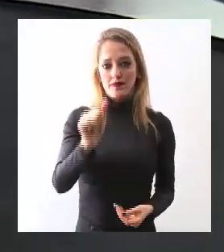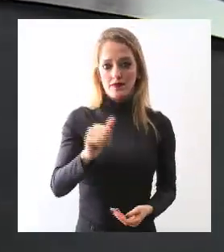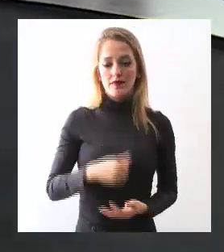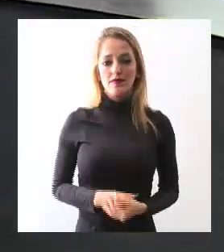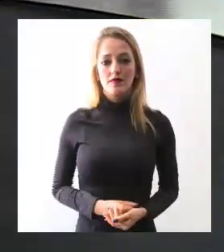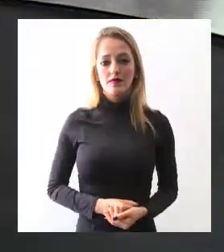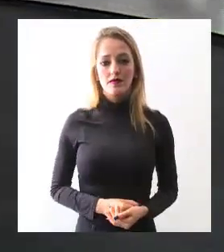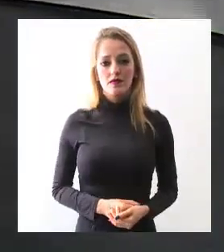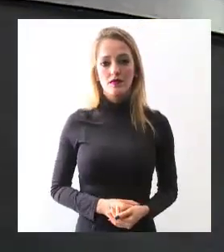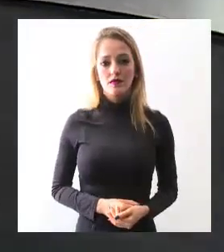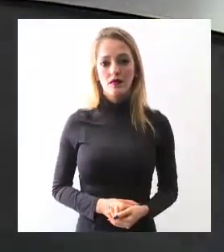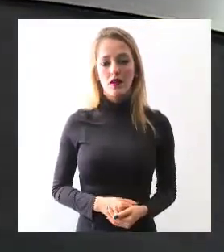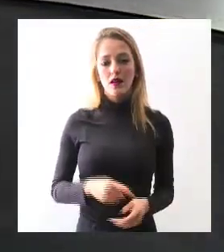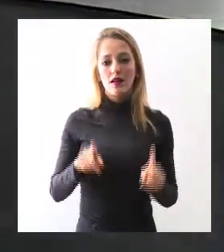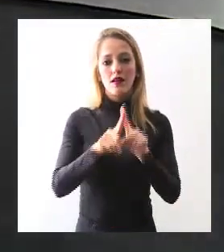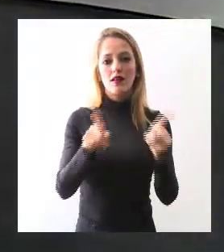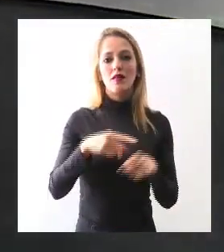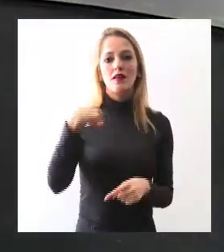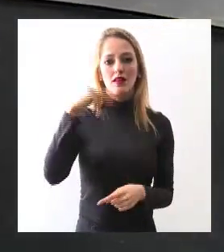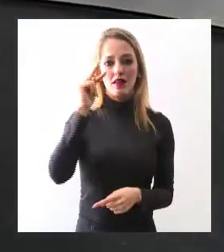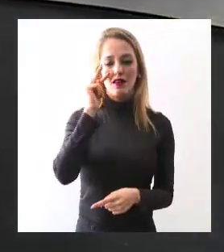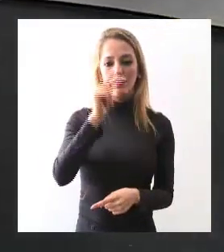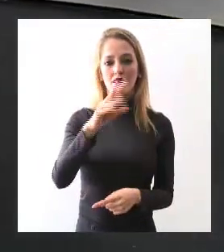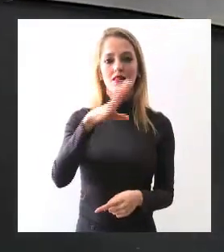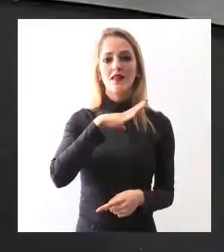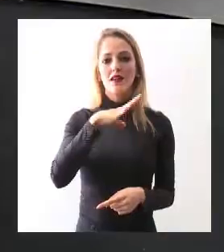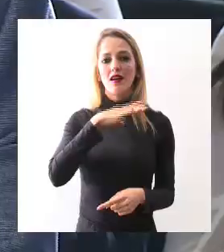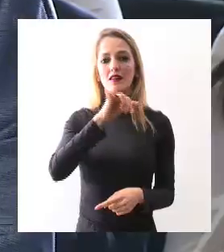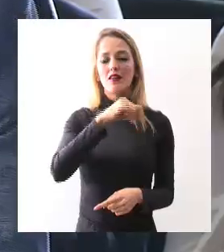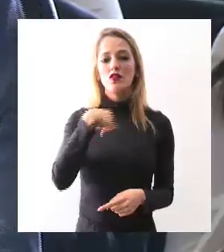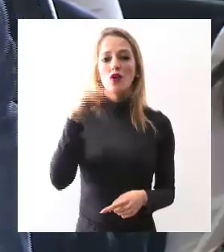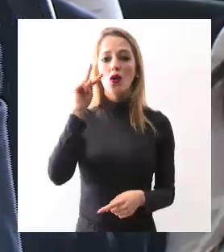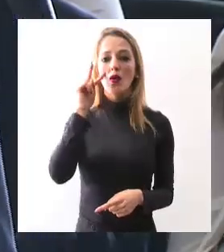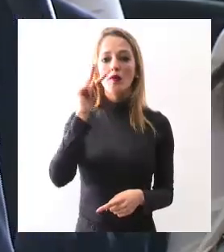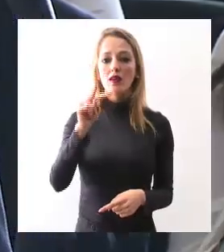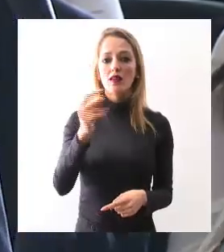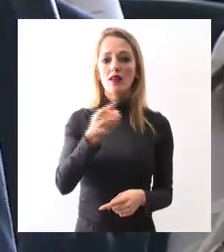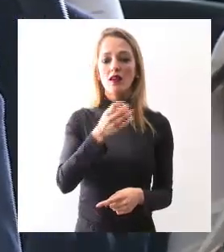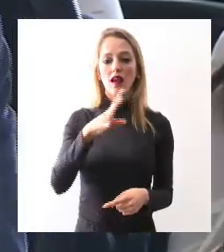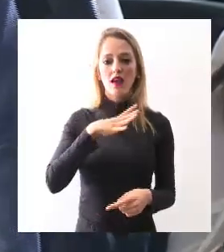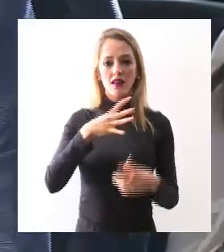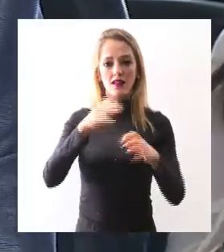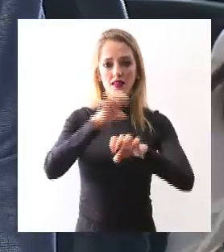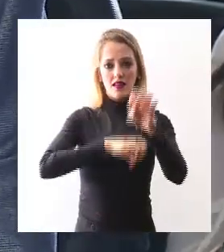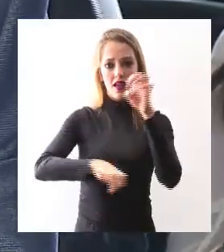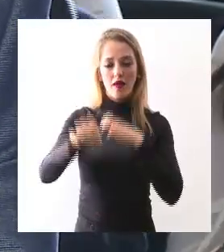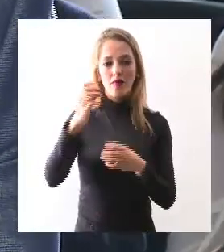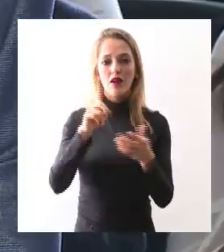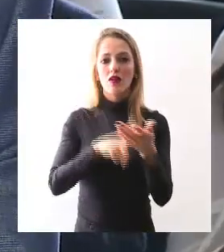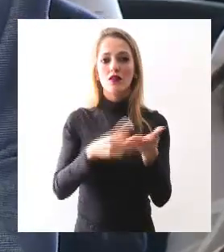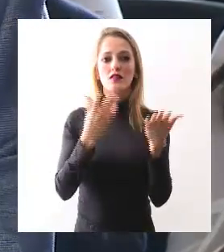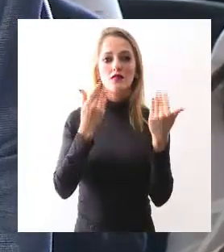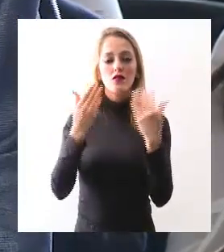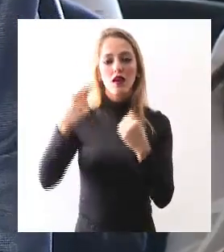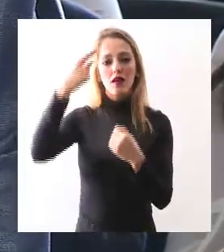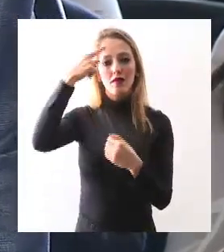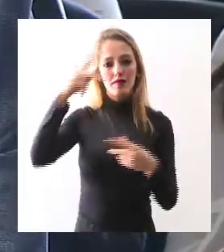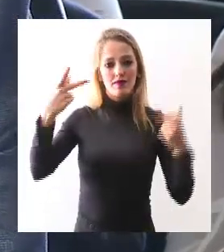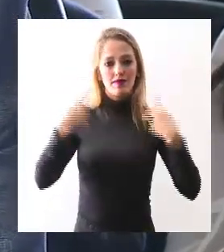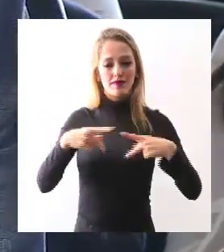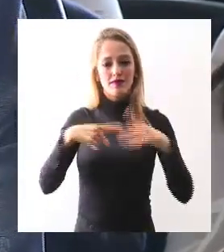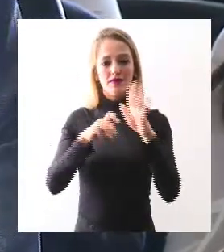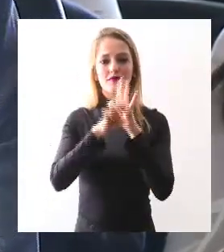Otra persona dice, me he dado cuenta que no existen fuentes de empleo suficientes o aptas para las personas con algún